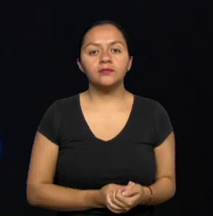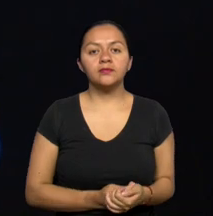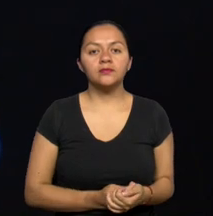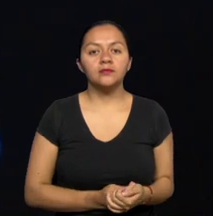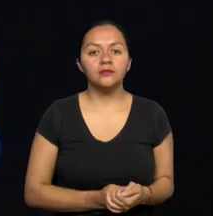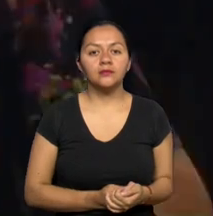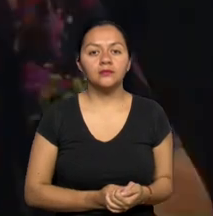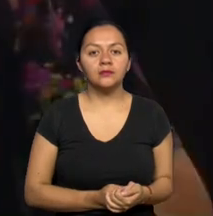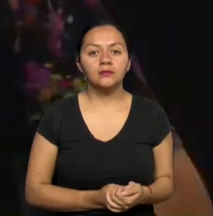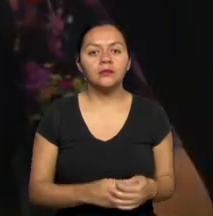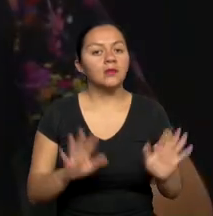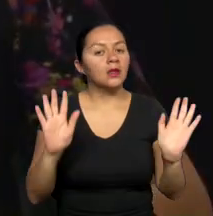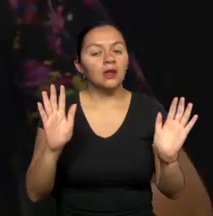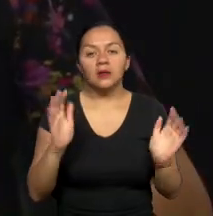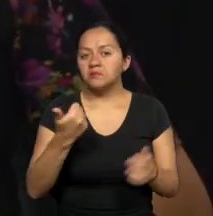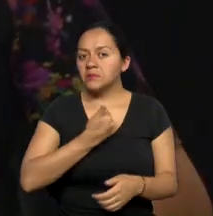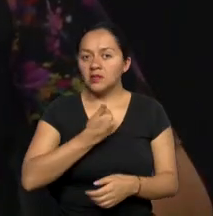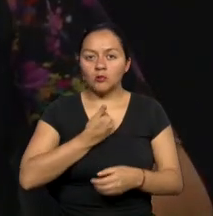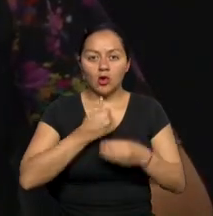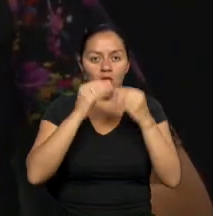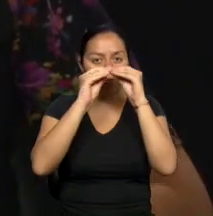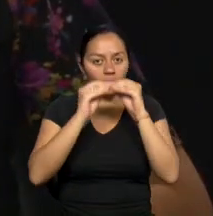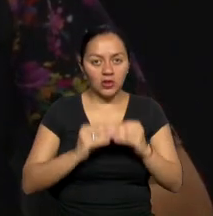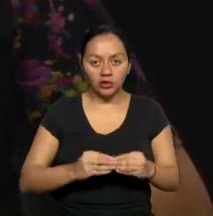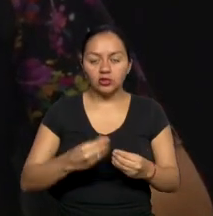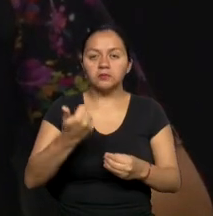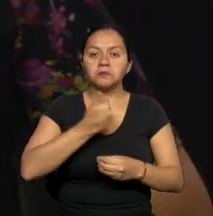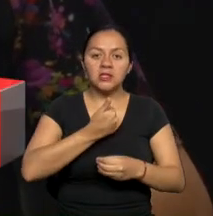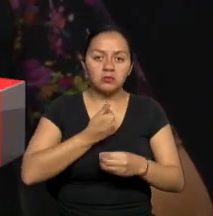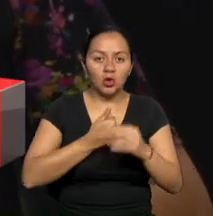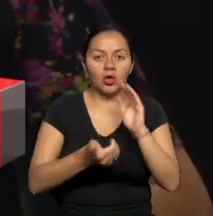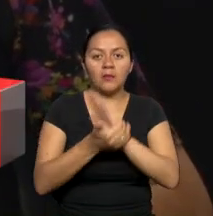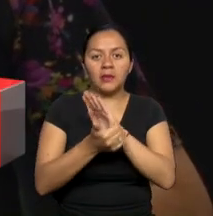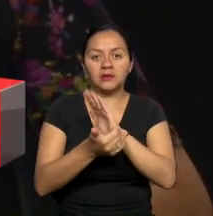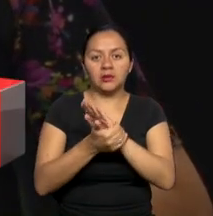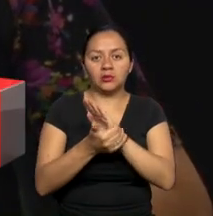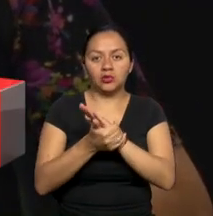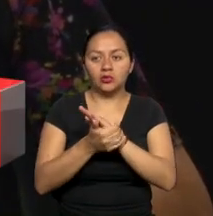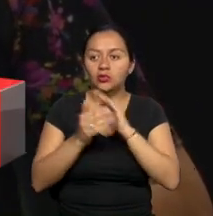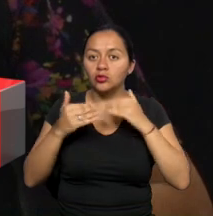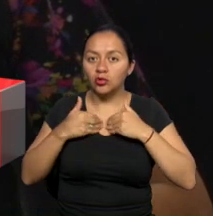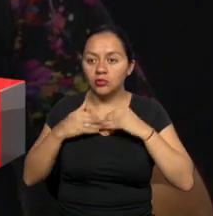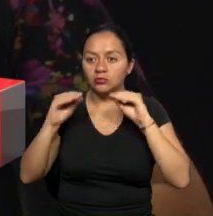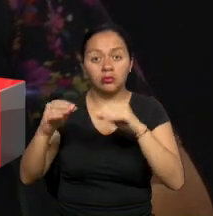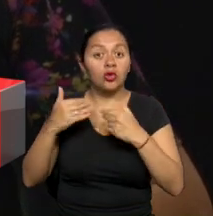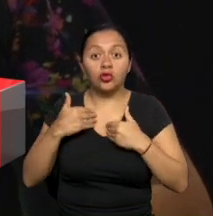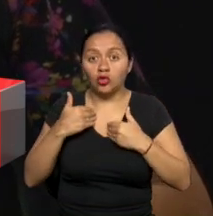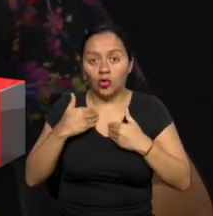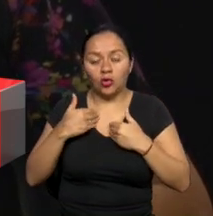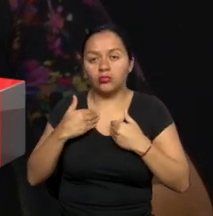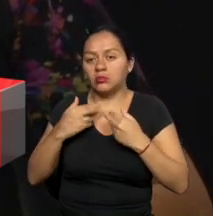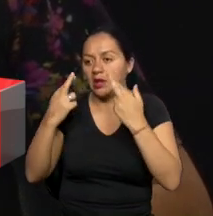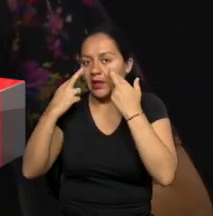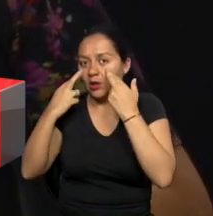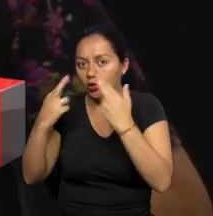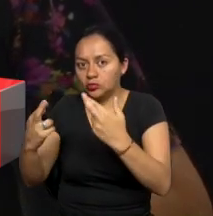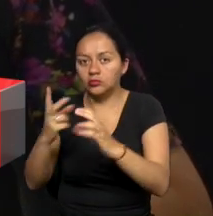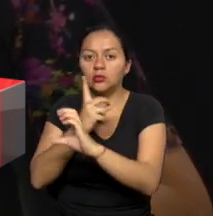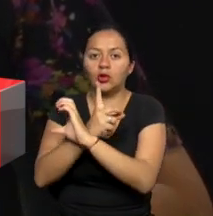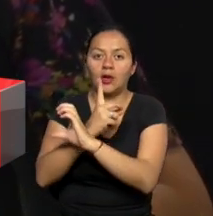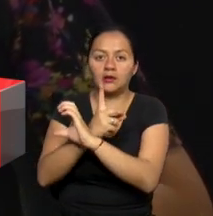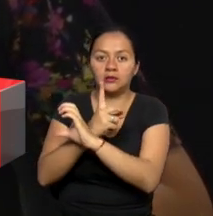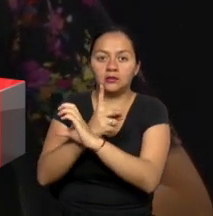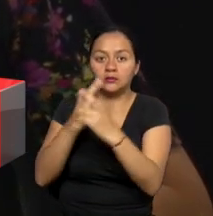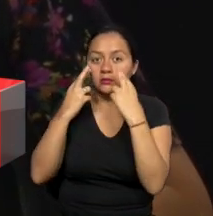Bueno, ha habido una autoformación, ha habido una autocapacitación. Desde esa perspectiva yo valoro más bien el esfuerzo que desde el CONADIS han hecho.